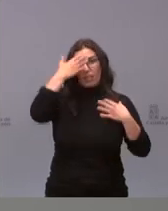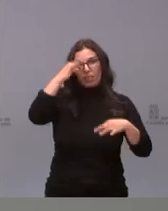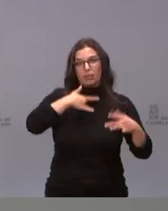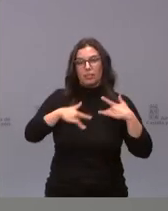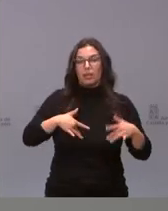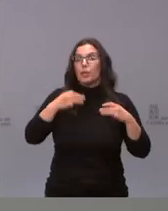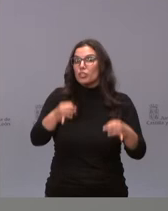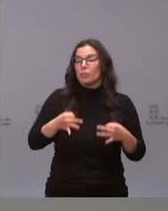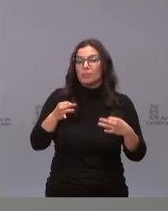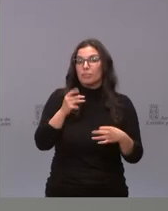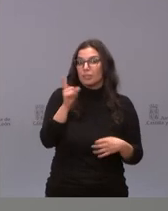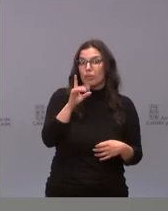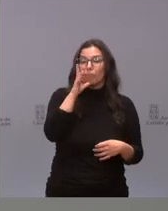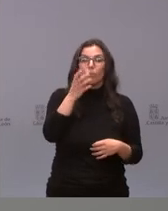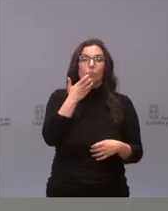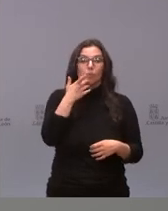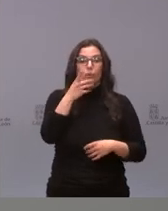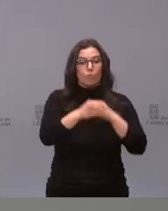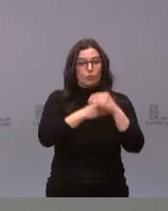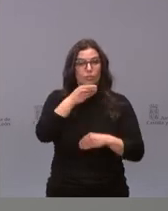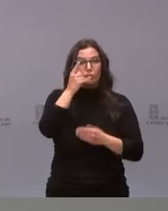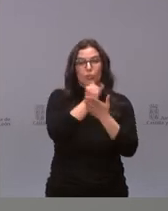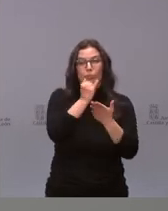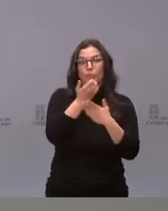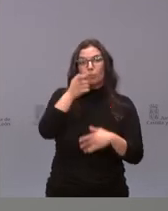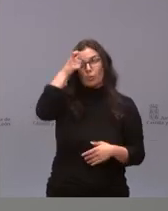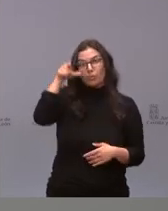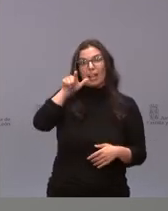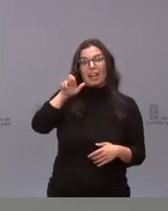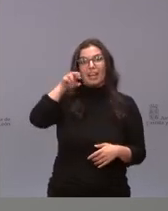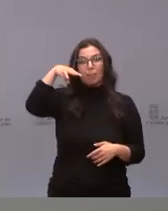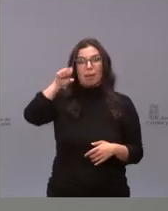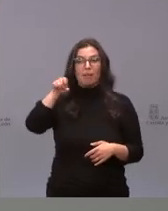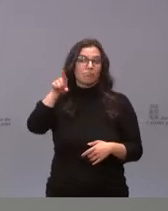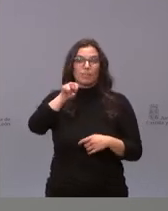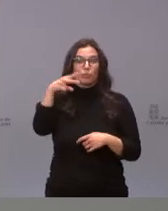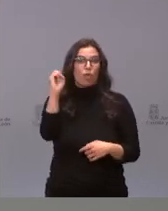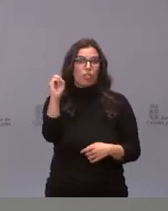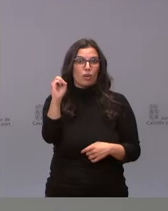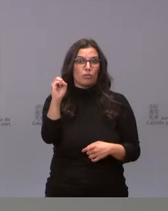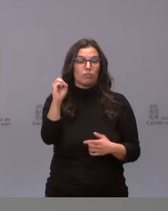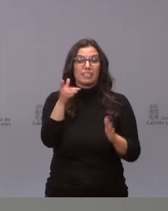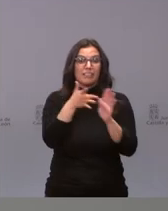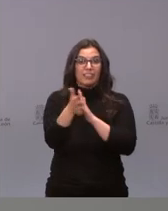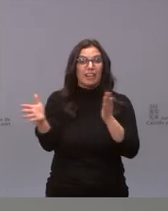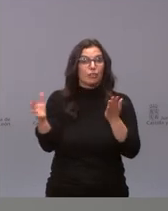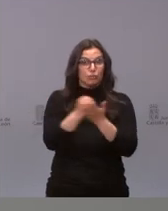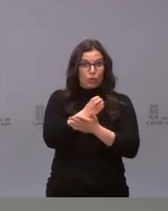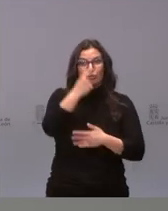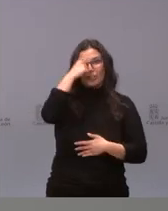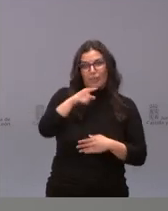no siempre sucede, porque, por ejemplo, lo hemos hecho el cribado en Lerma y ha habido cero casos. Es decir, que todos los que tenemos localizados, los tenemos